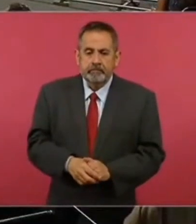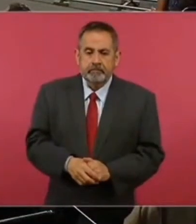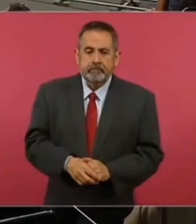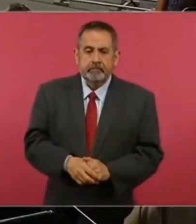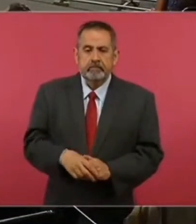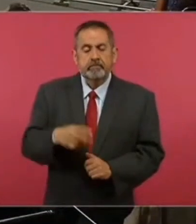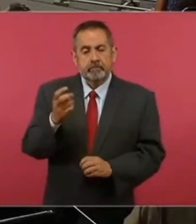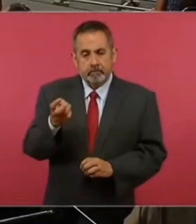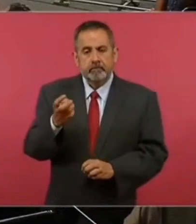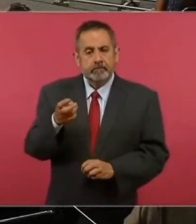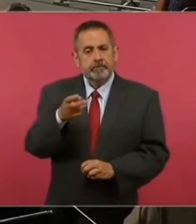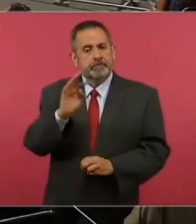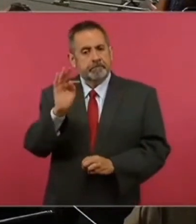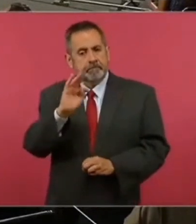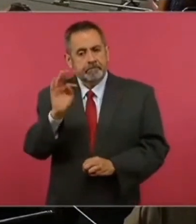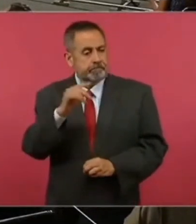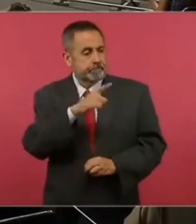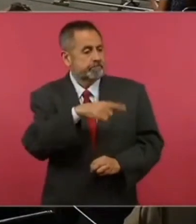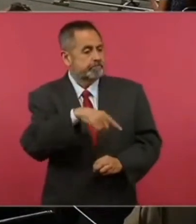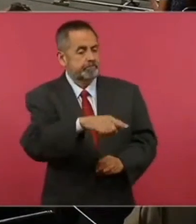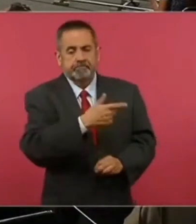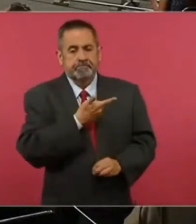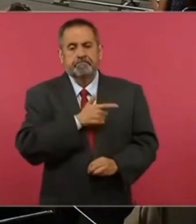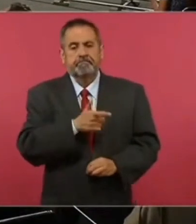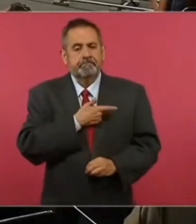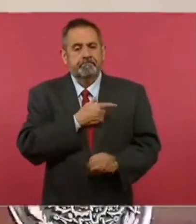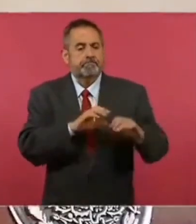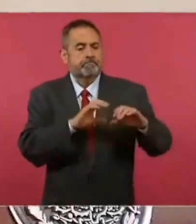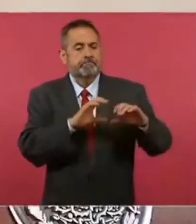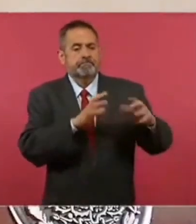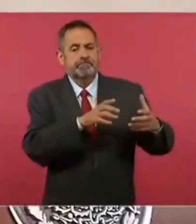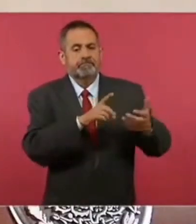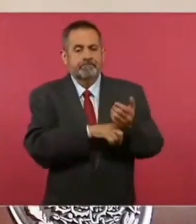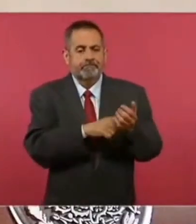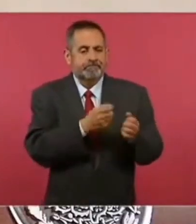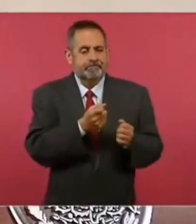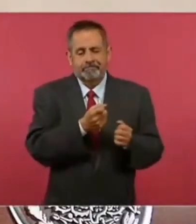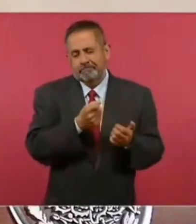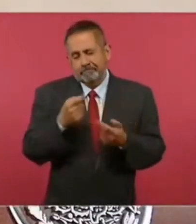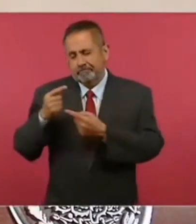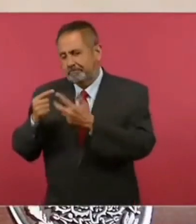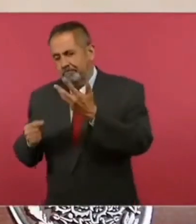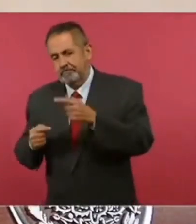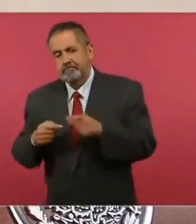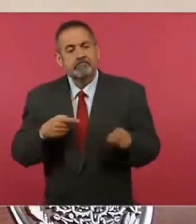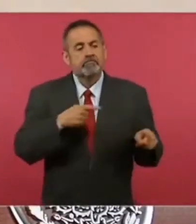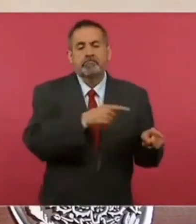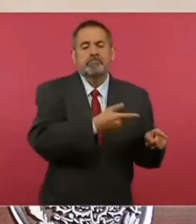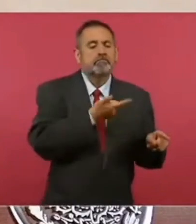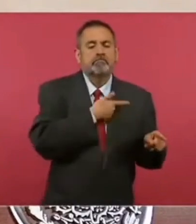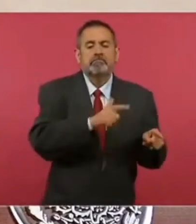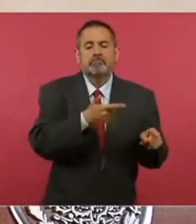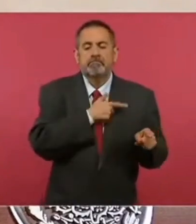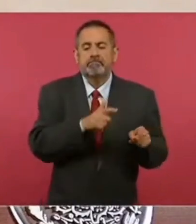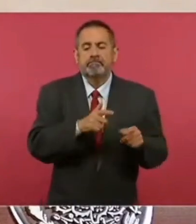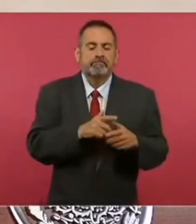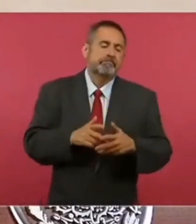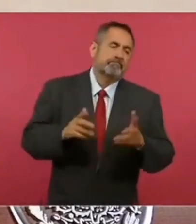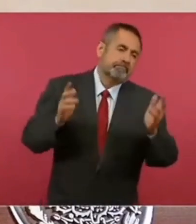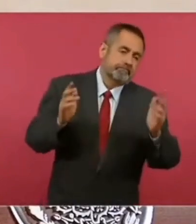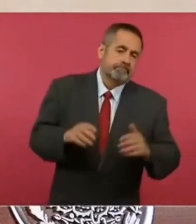entonces, a lo mejor eso no le gusta como muchas otras cosas a nuestros adversarios